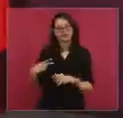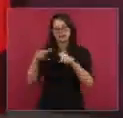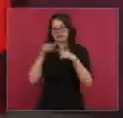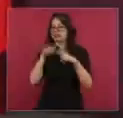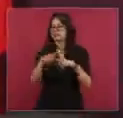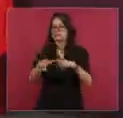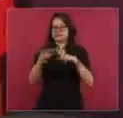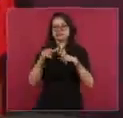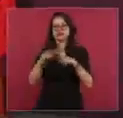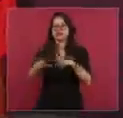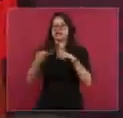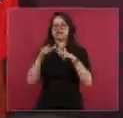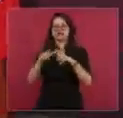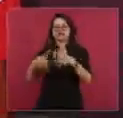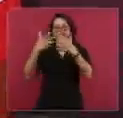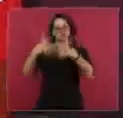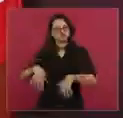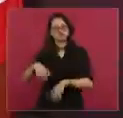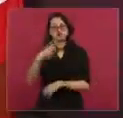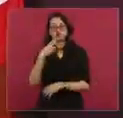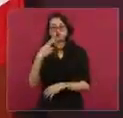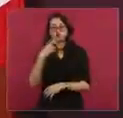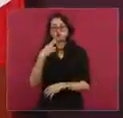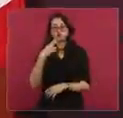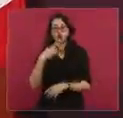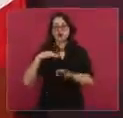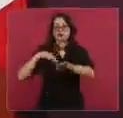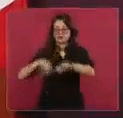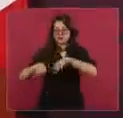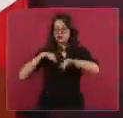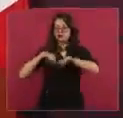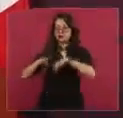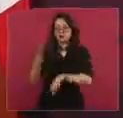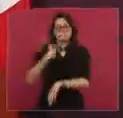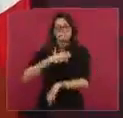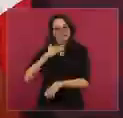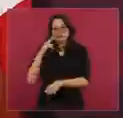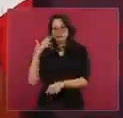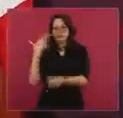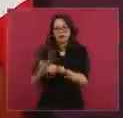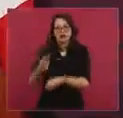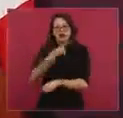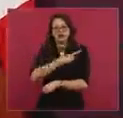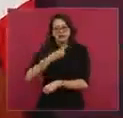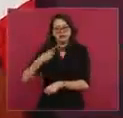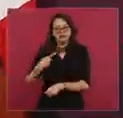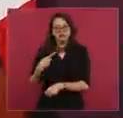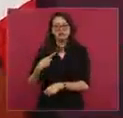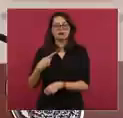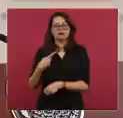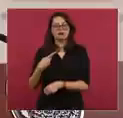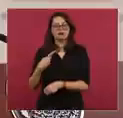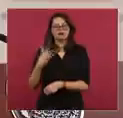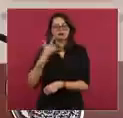y es más trabajo y más compromiso, porque